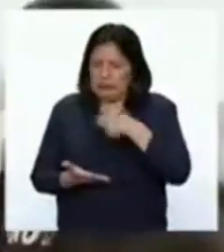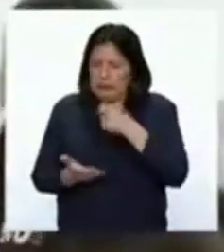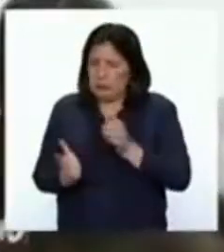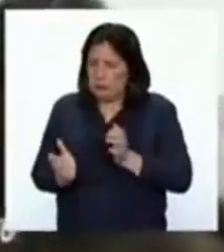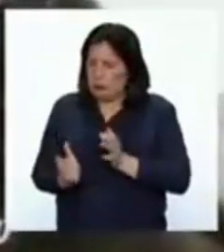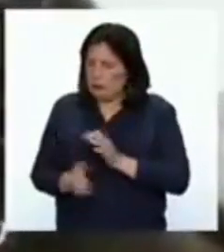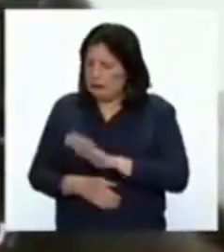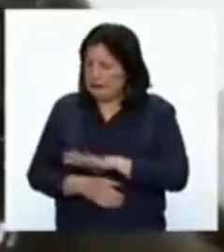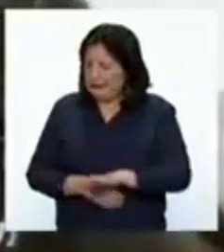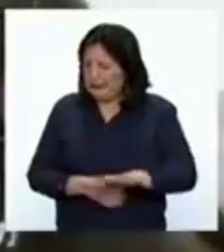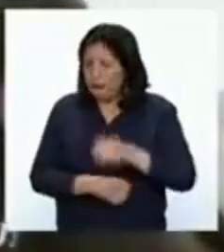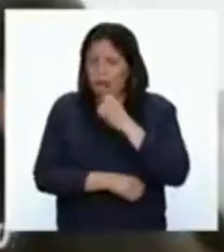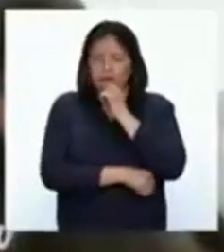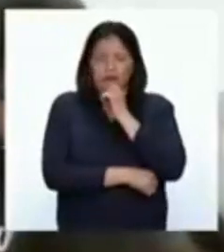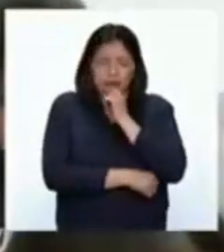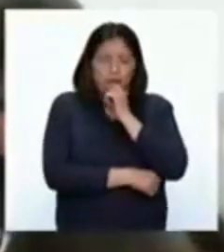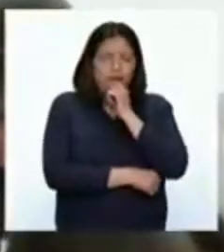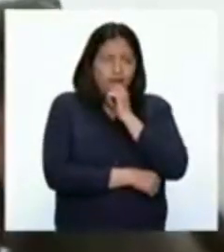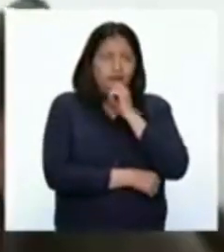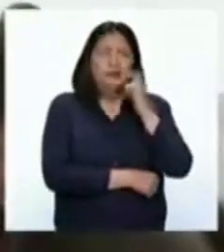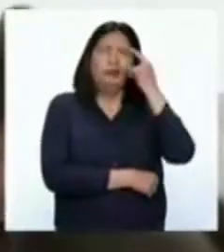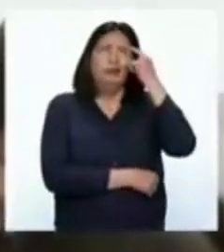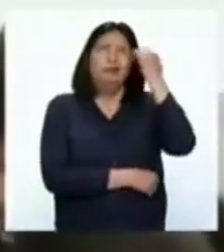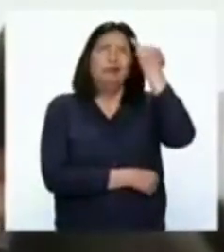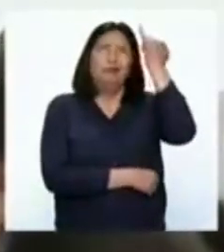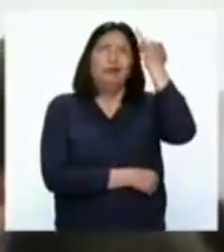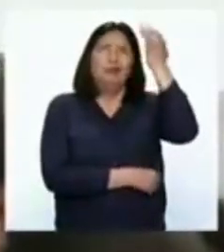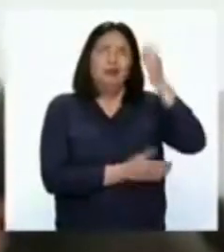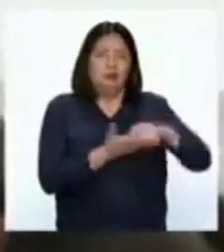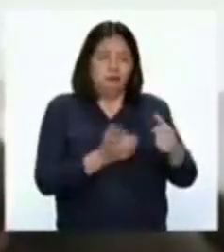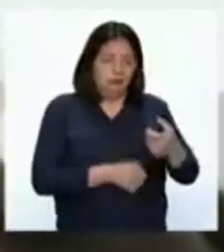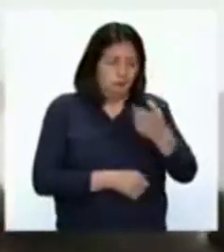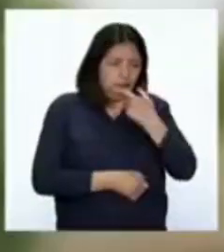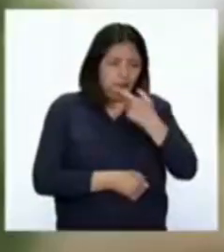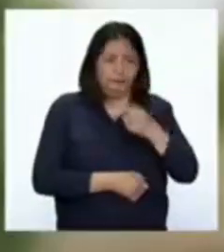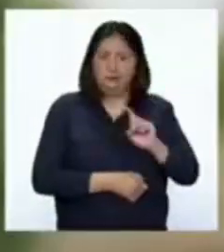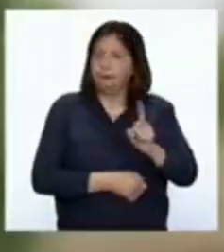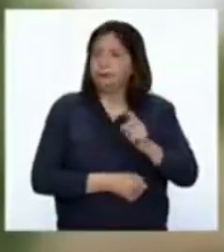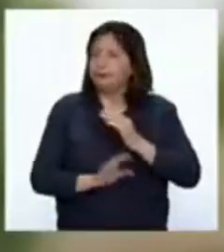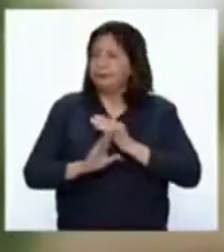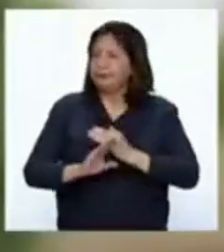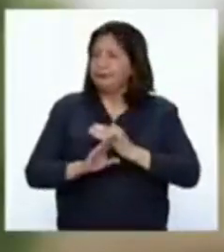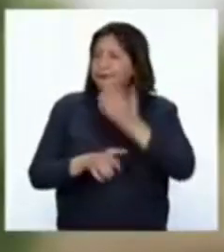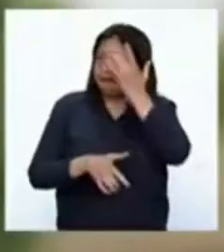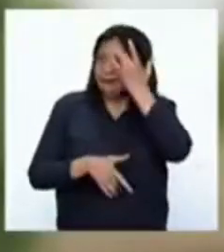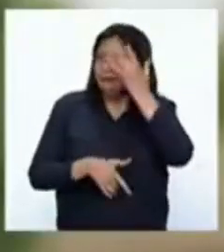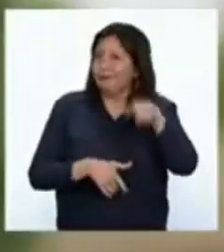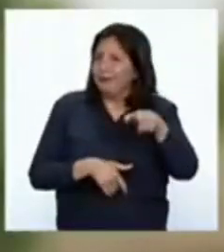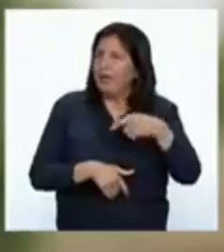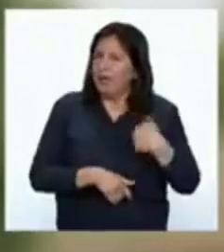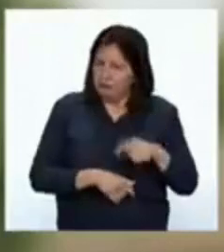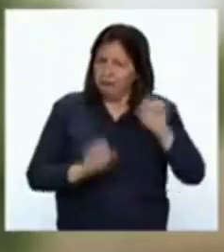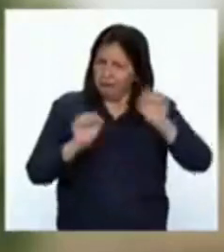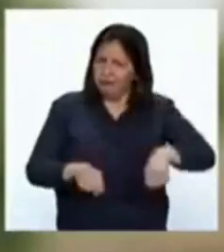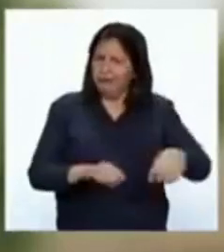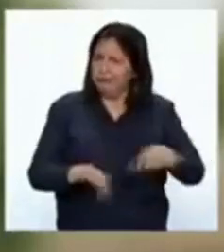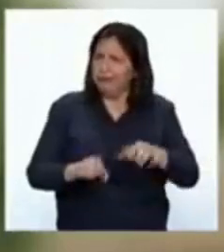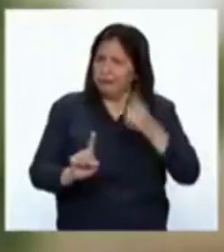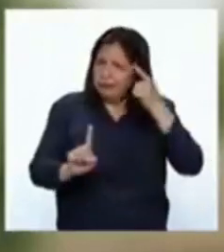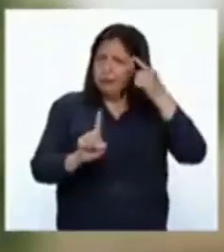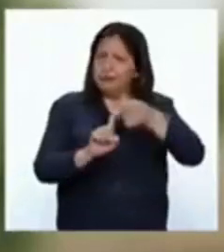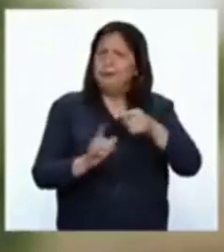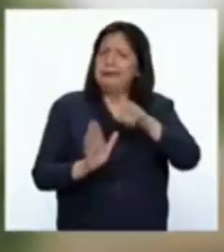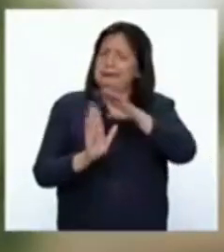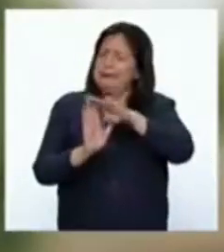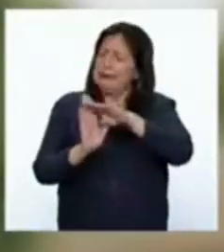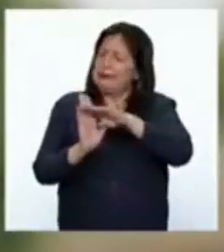Lo que eso me conllevó a esta formulación de las galletas antianémicas. Se hizo con ese objetivo, con la intención de